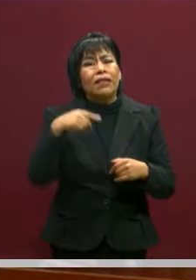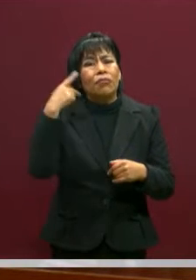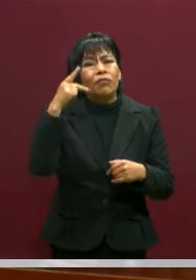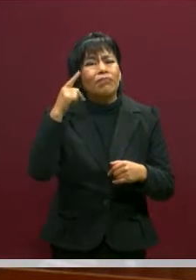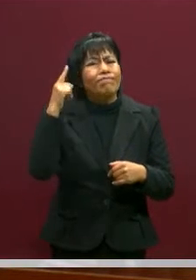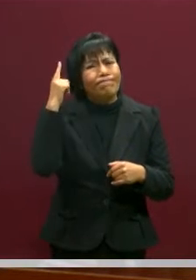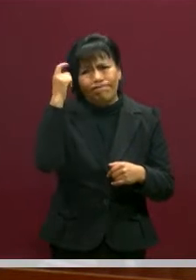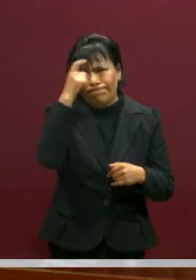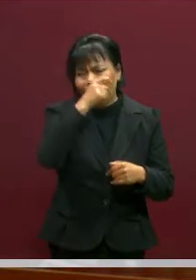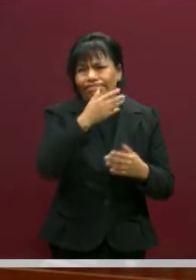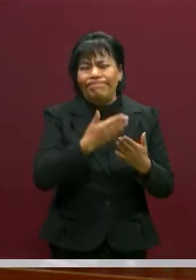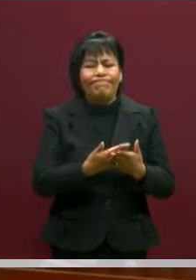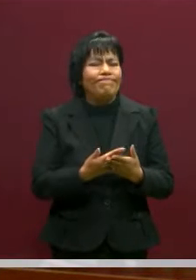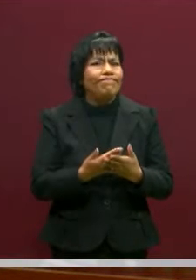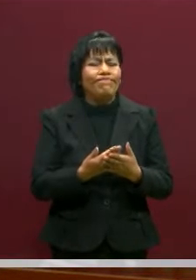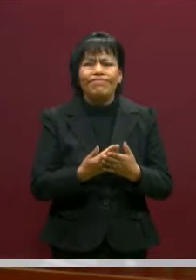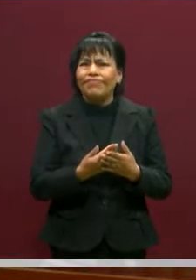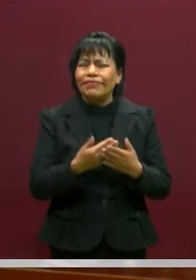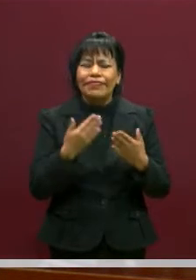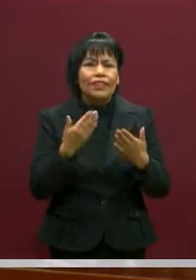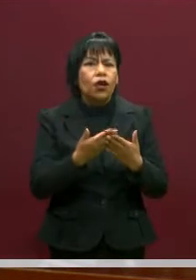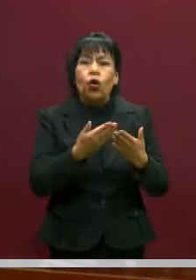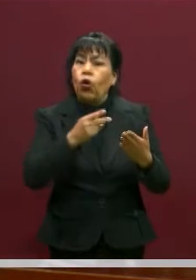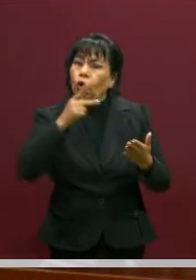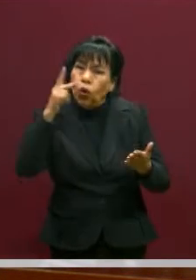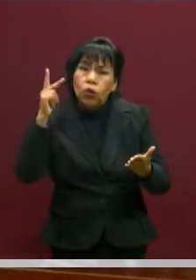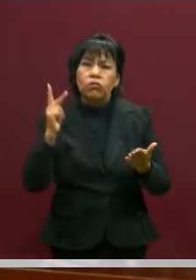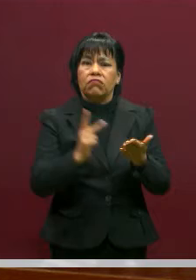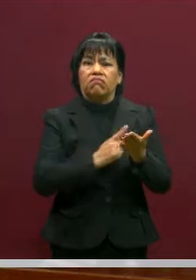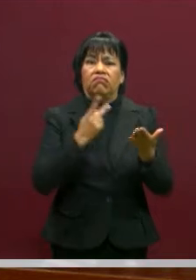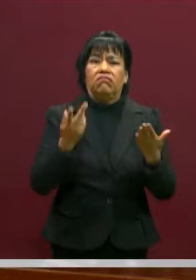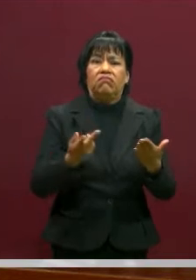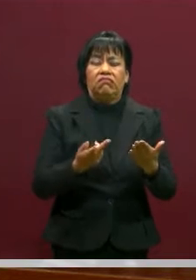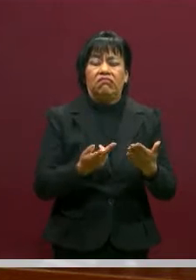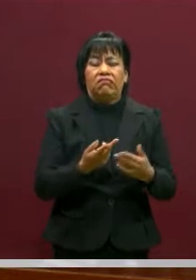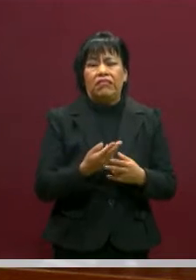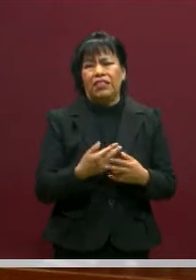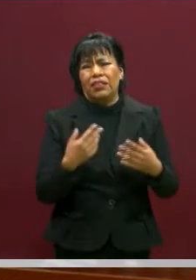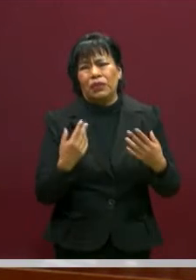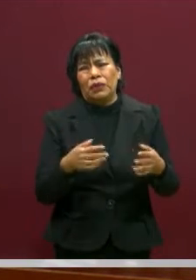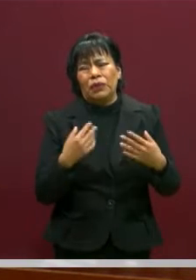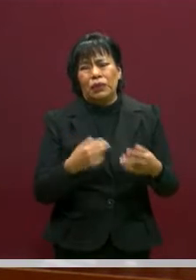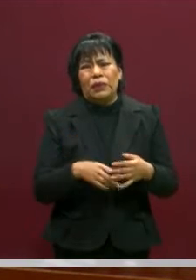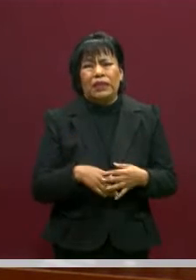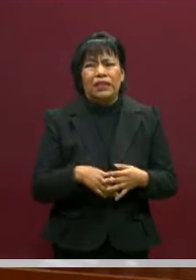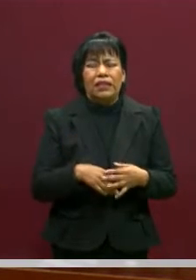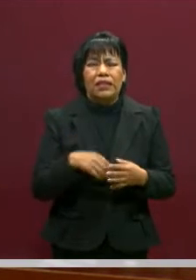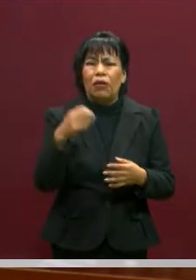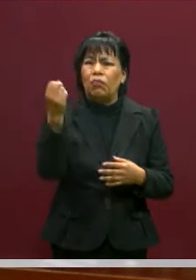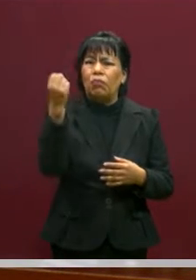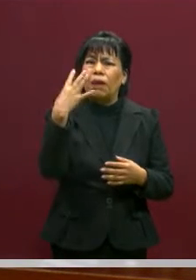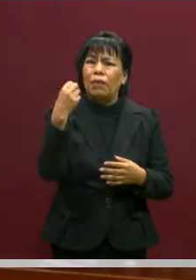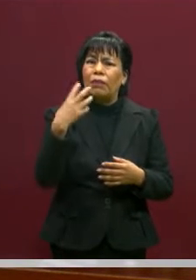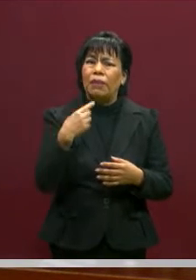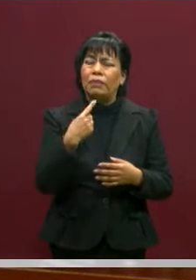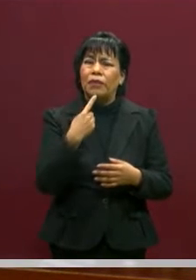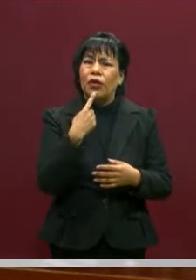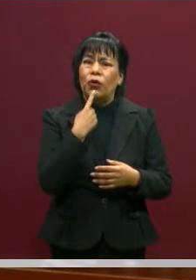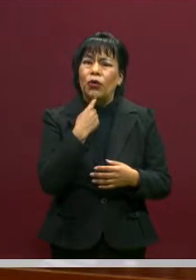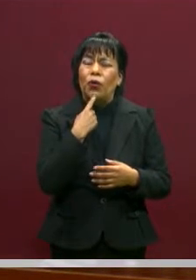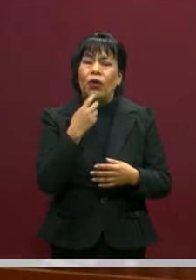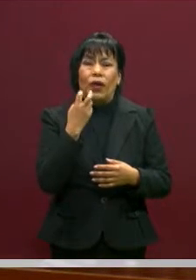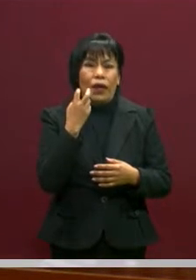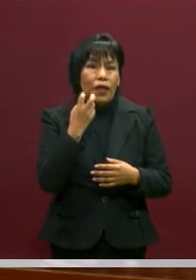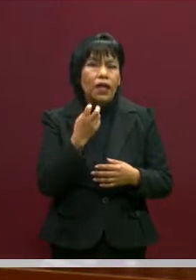Estamos a un paso nuevamente de entrar a rojo. Y eso requiere una actitud ética.